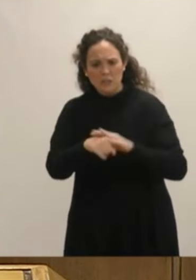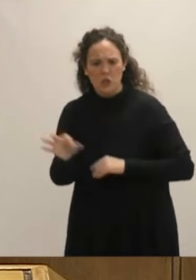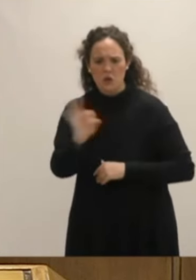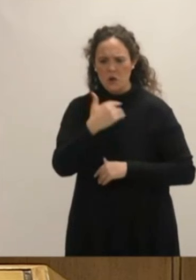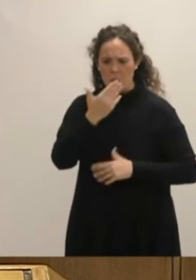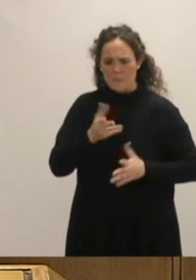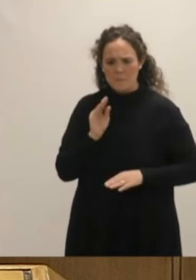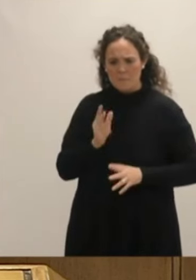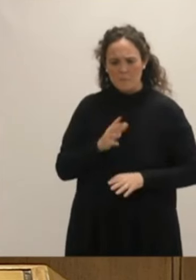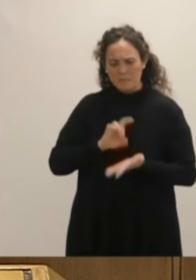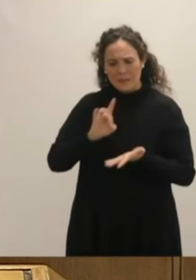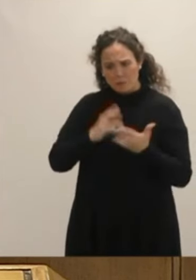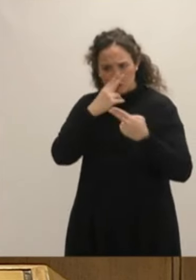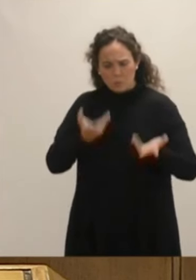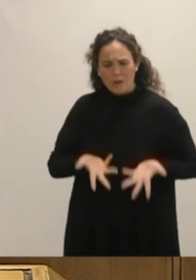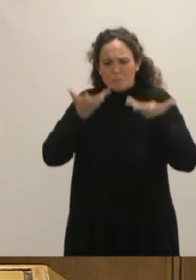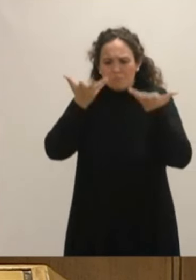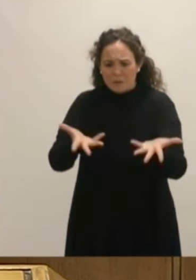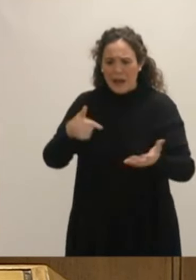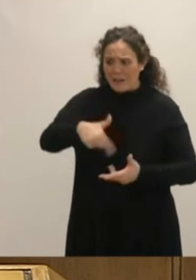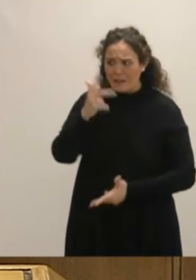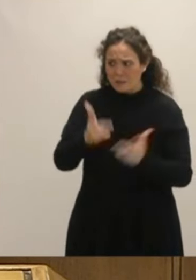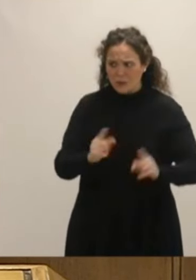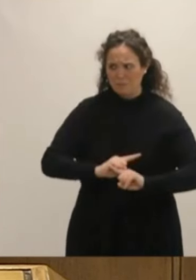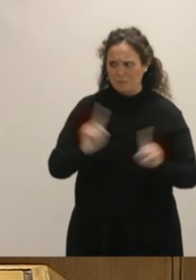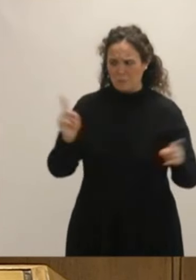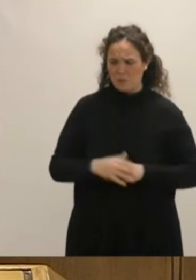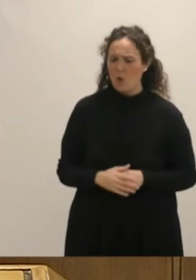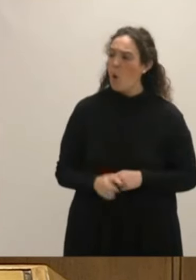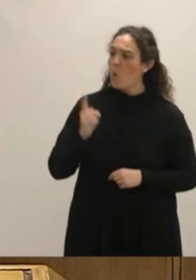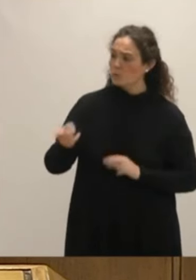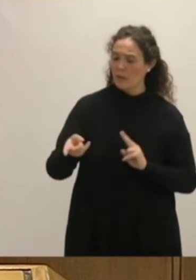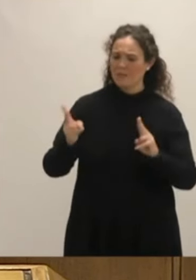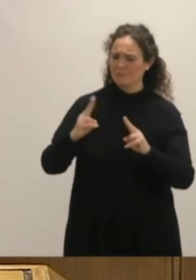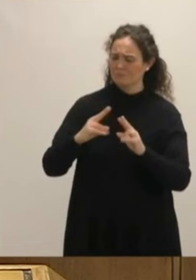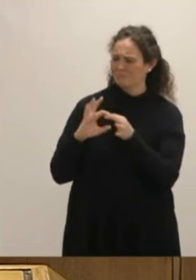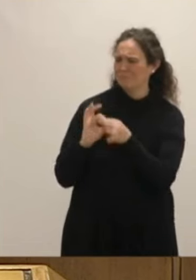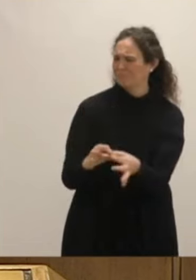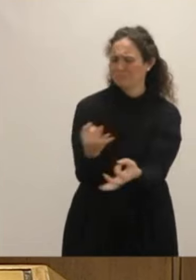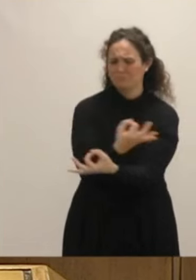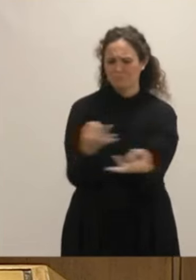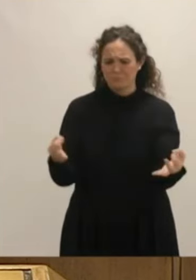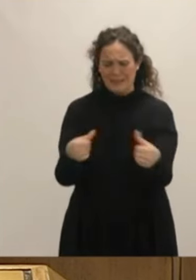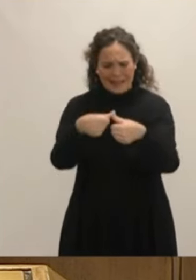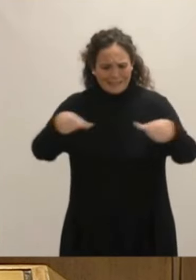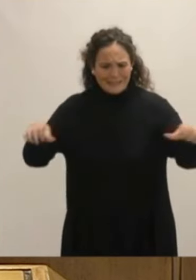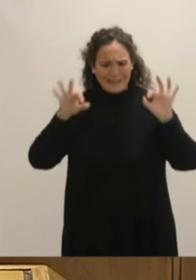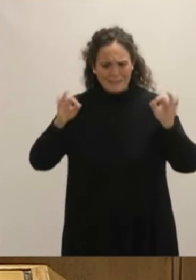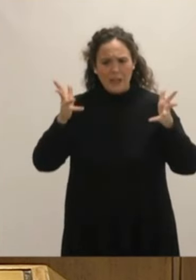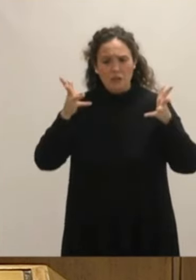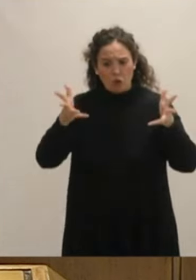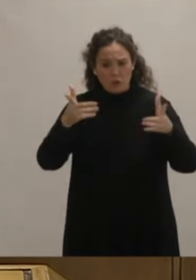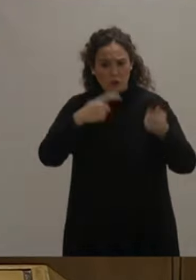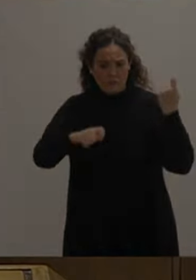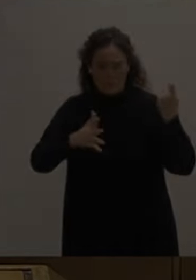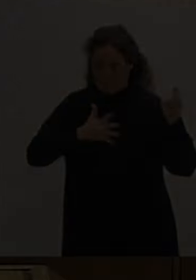la prestación de los servicios públicos tampoco aquí en Euskadi. Usted responde a la perfección el estereotipo de consejos vendo que